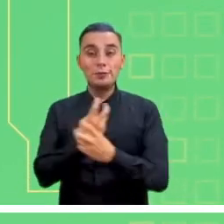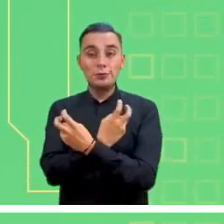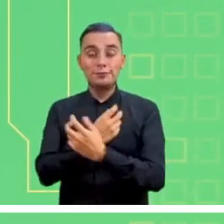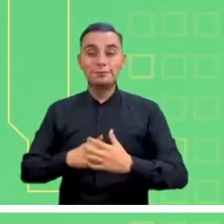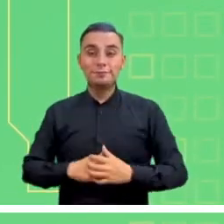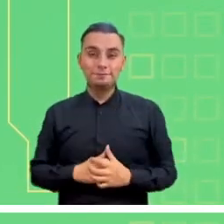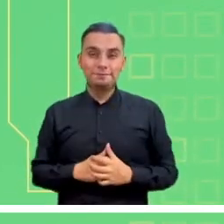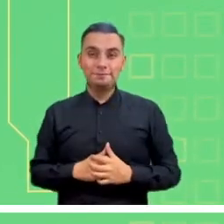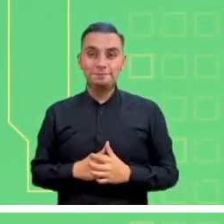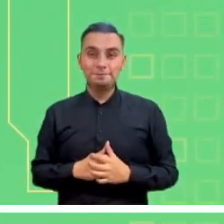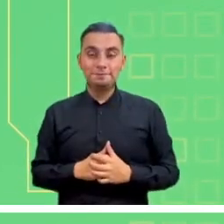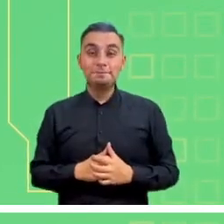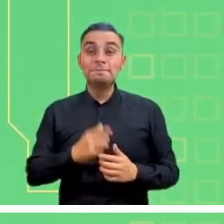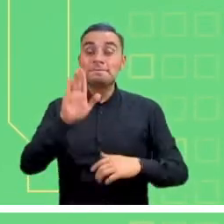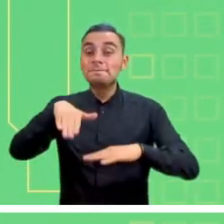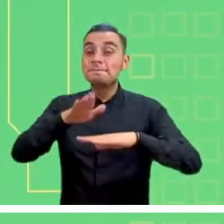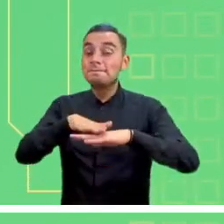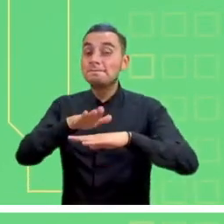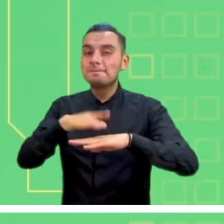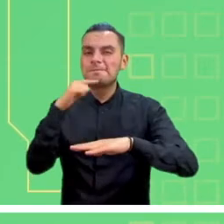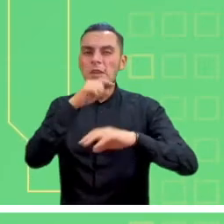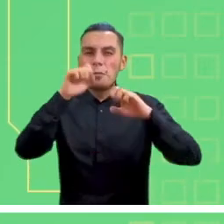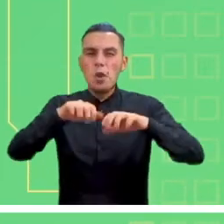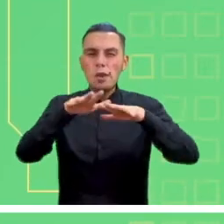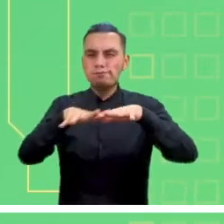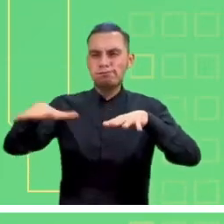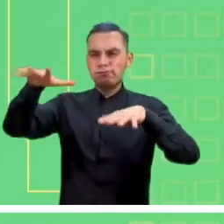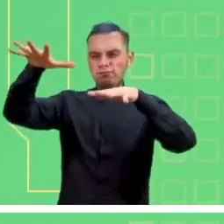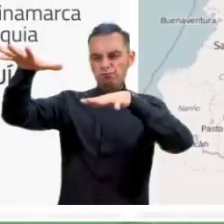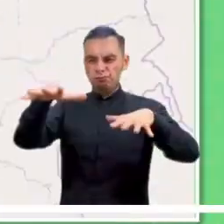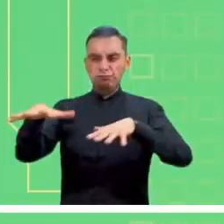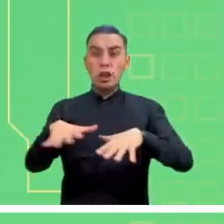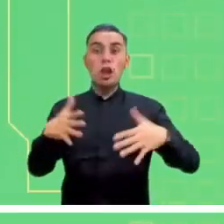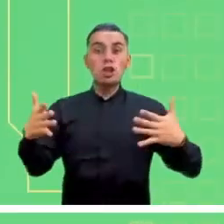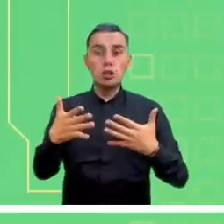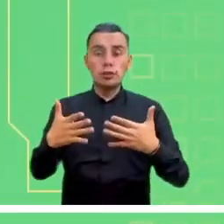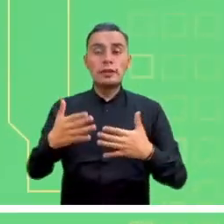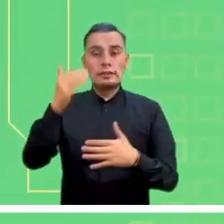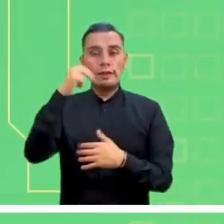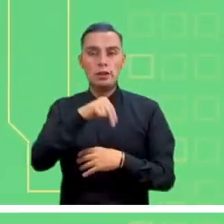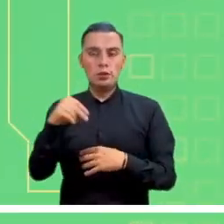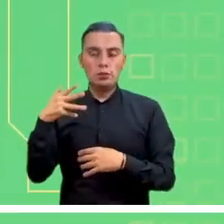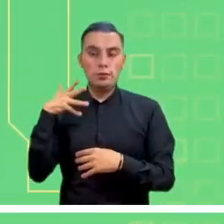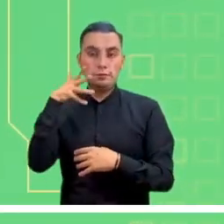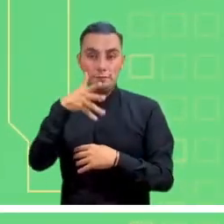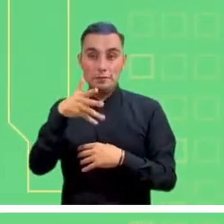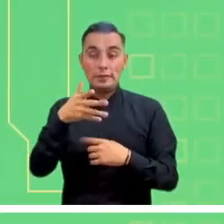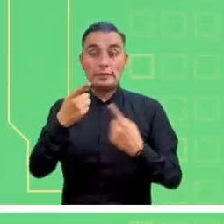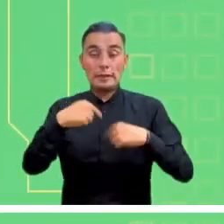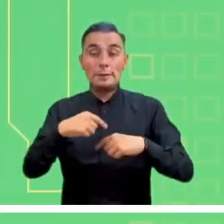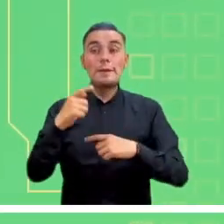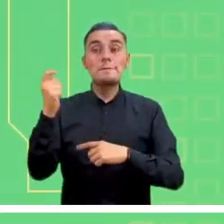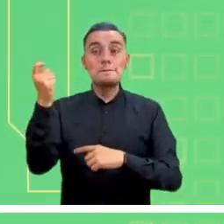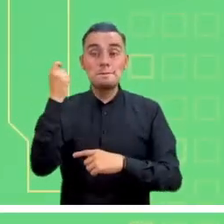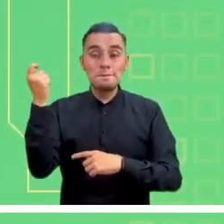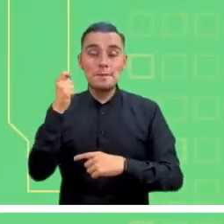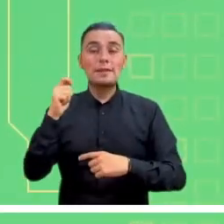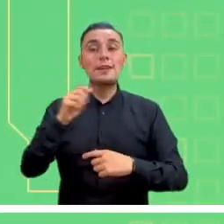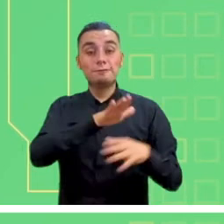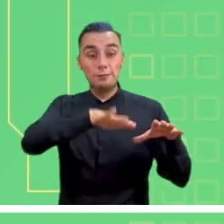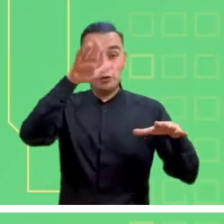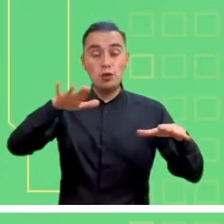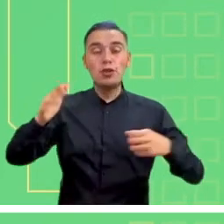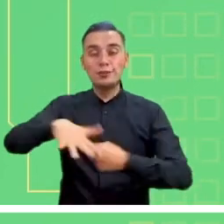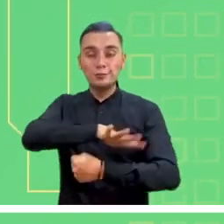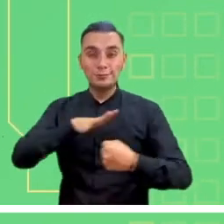cobertura vegetal del departamento de Caquetá y Huila. Alerta roja por probables deslizamientos de tierra en zonas inestables